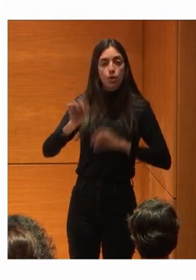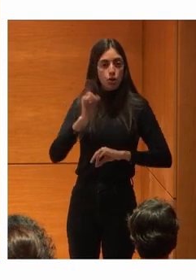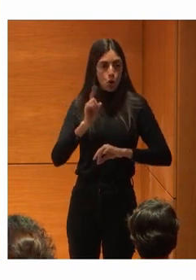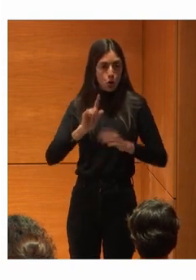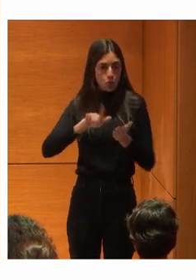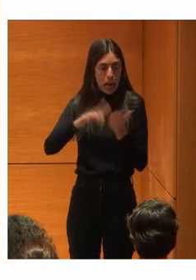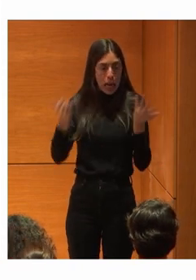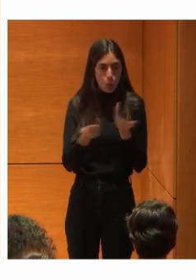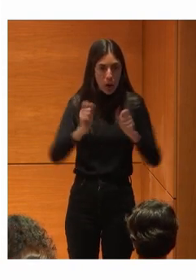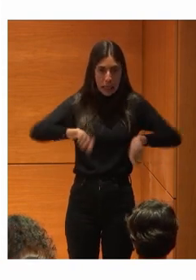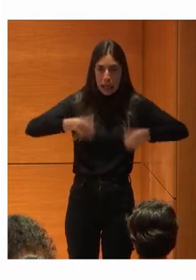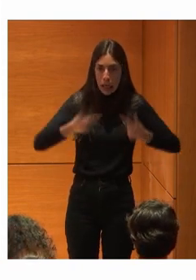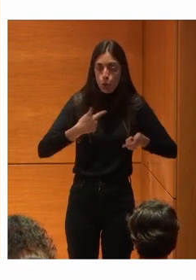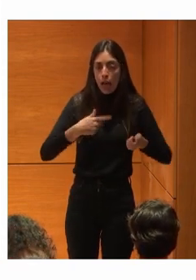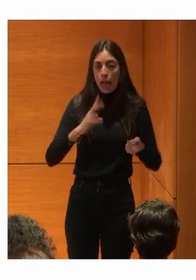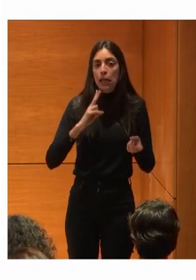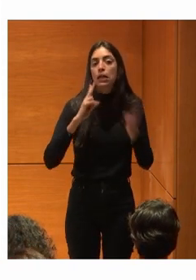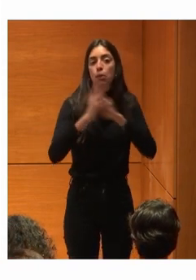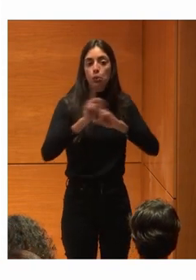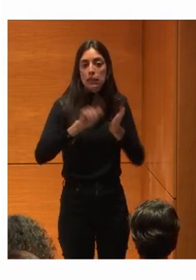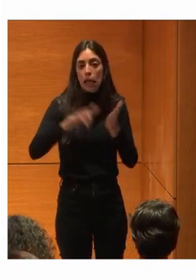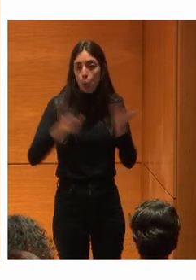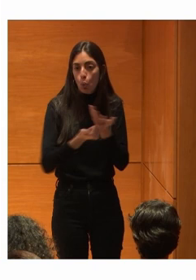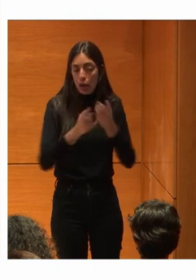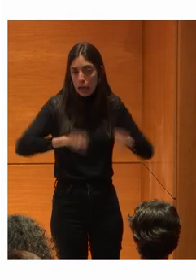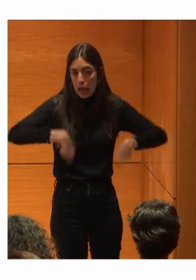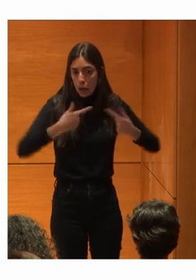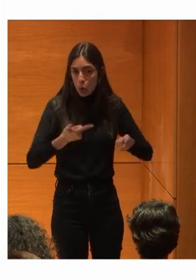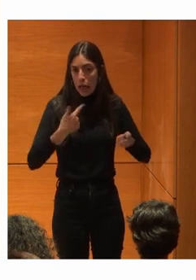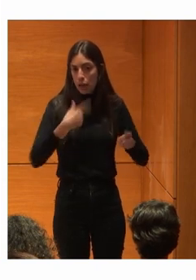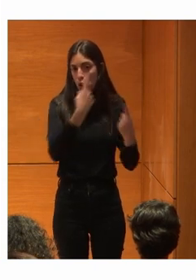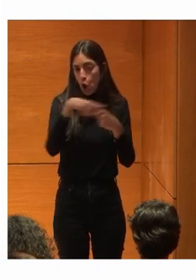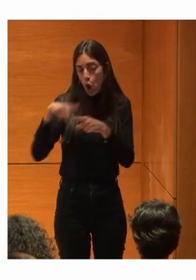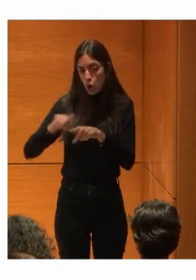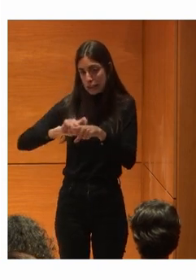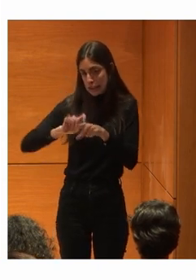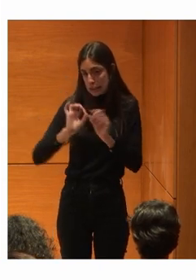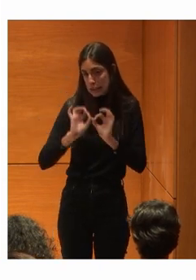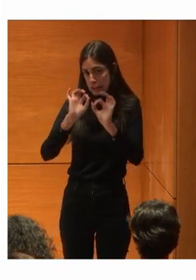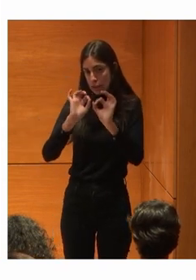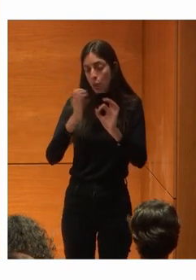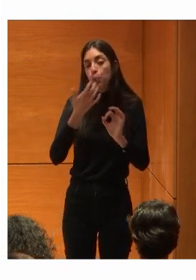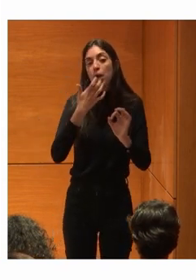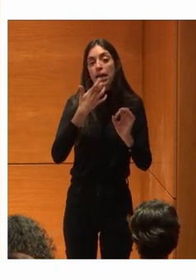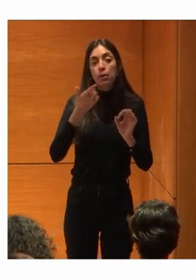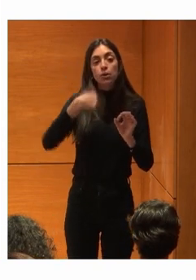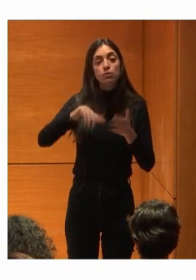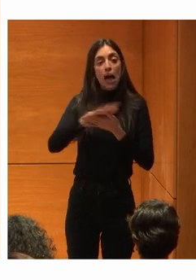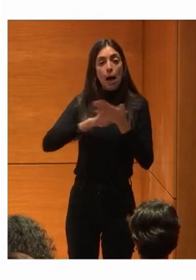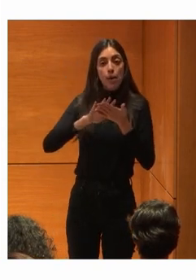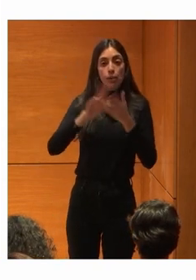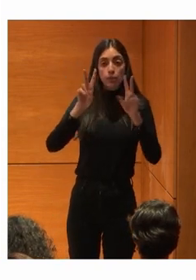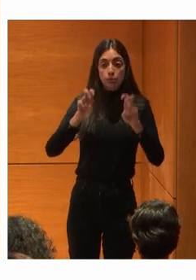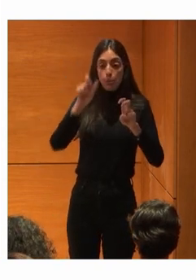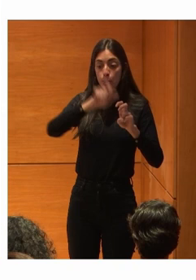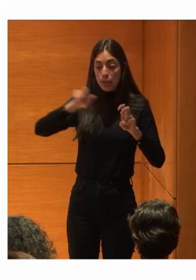natural Te responde el lenguaje natural Ese tipo de cosas Por ejemplo Hablando Al hilo de los mayores